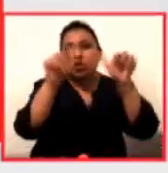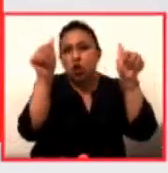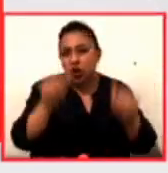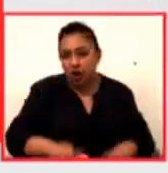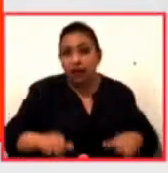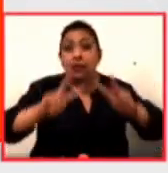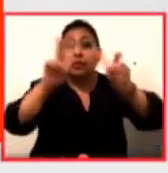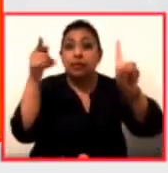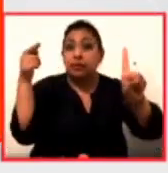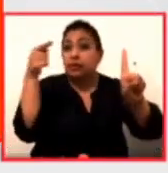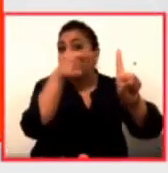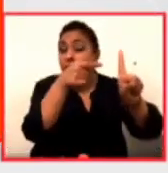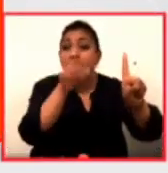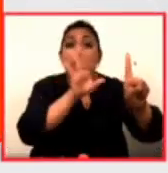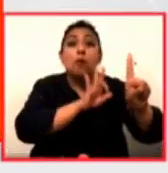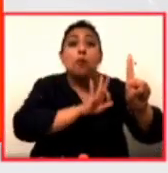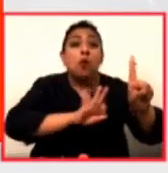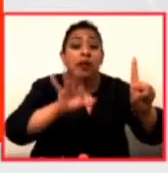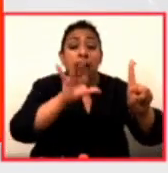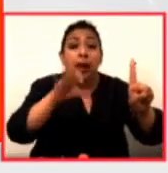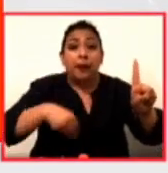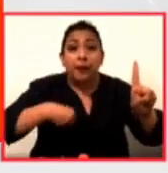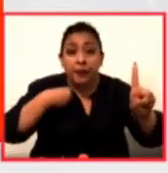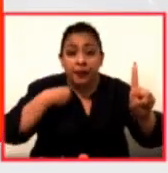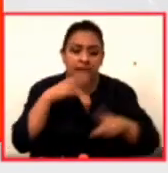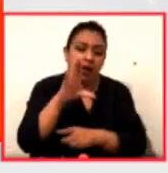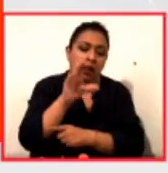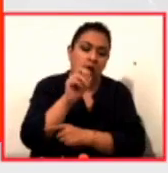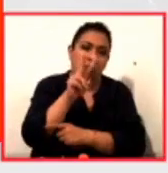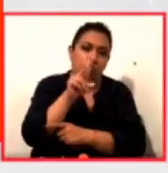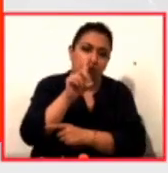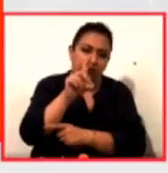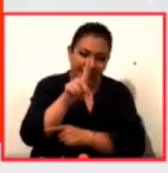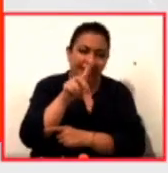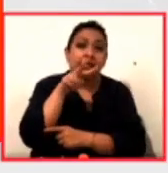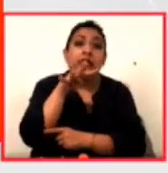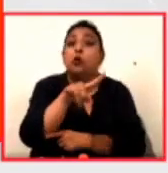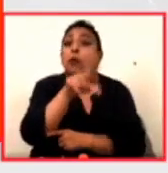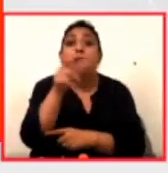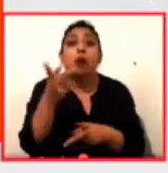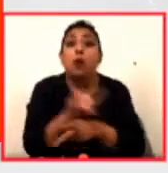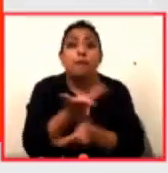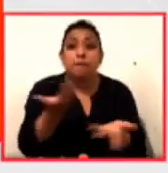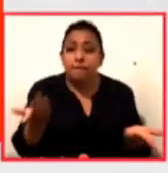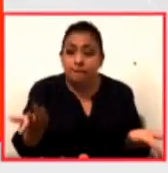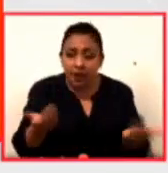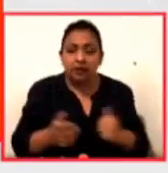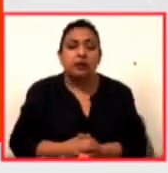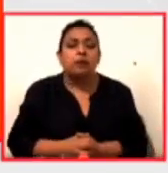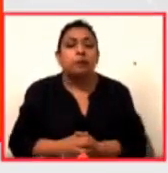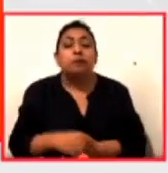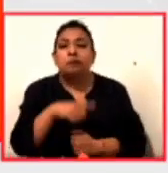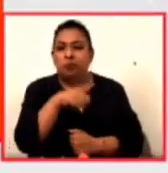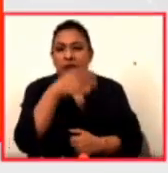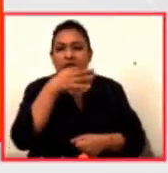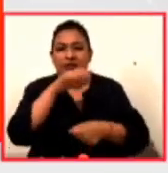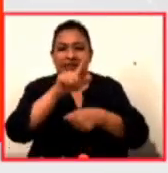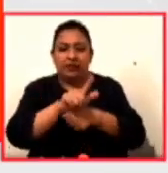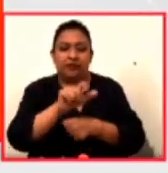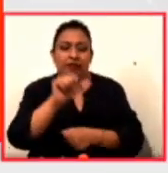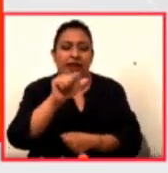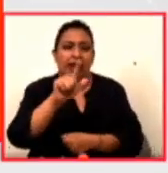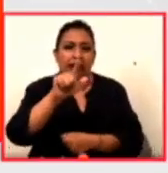el tema, las posibilidades de la vida, COVID-19 y sus efectos. El Festival Aleph es